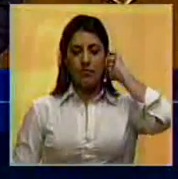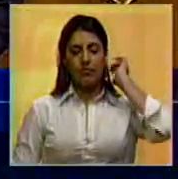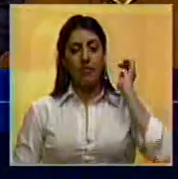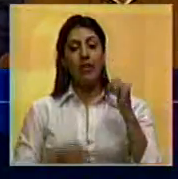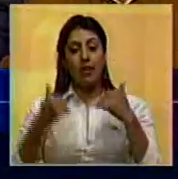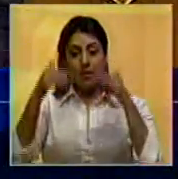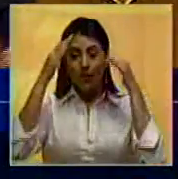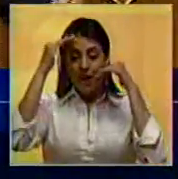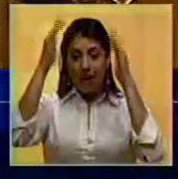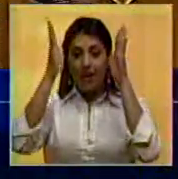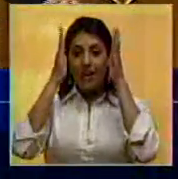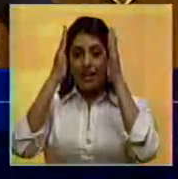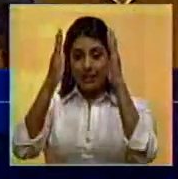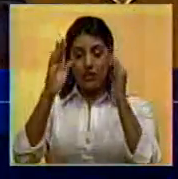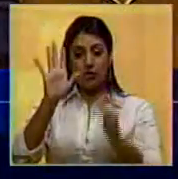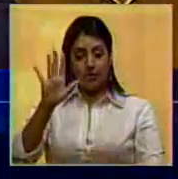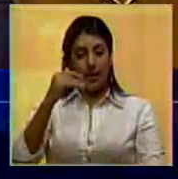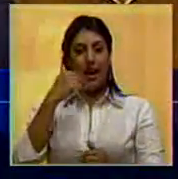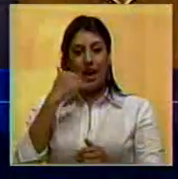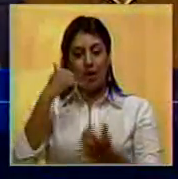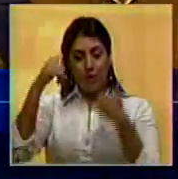presta atención a esto que voy a decir